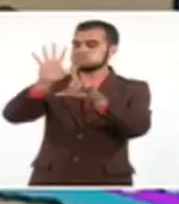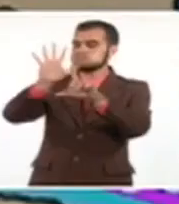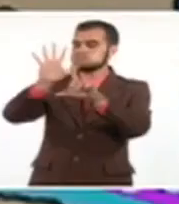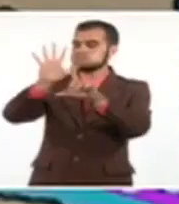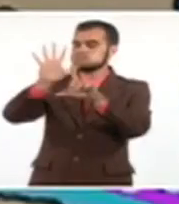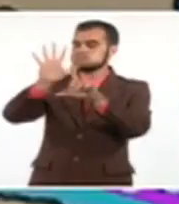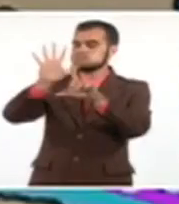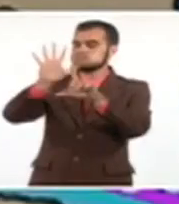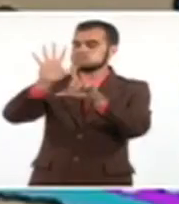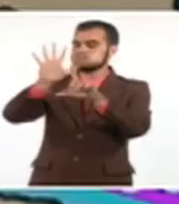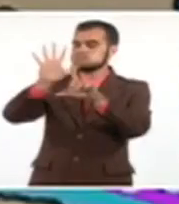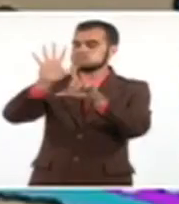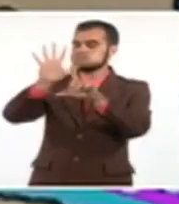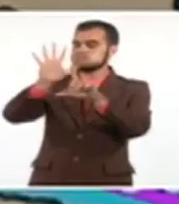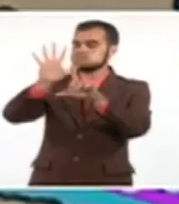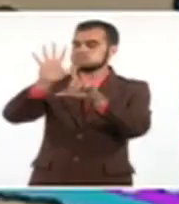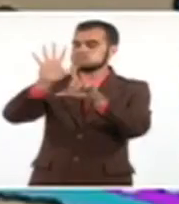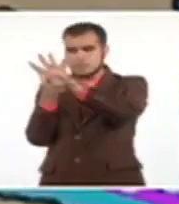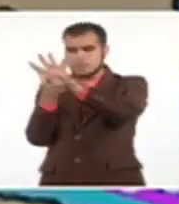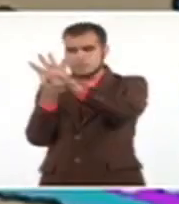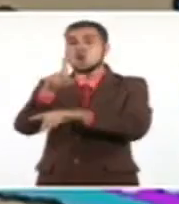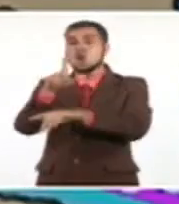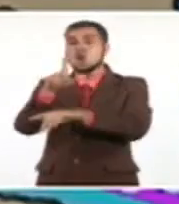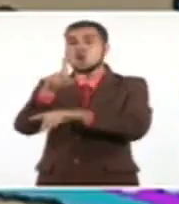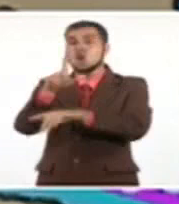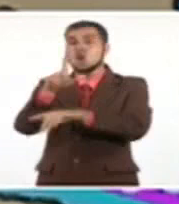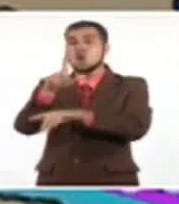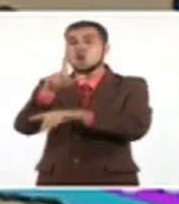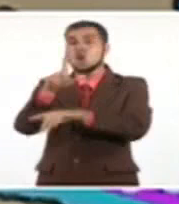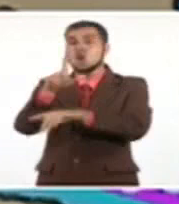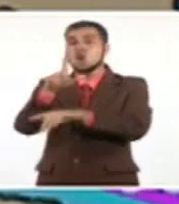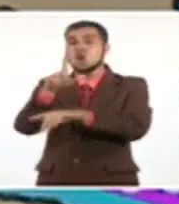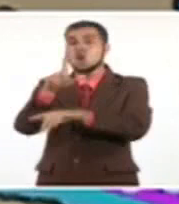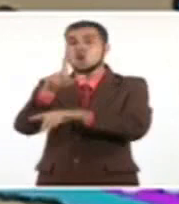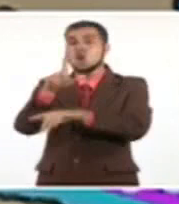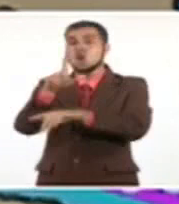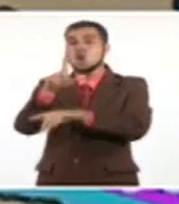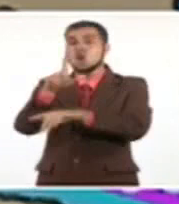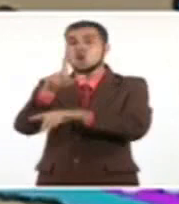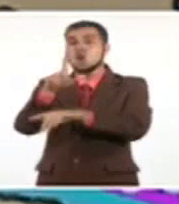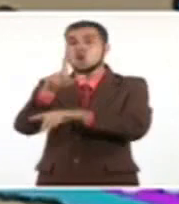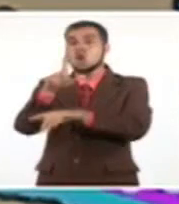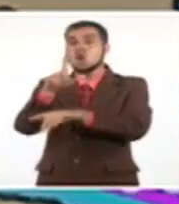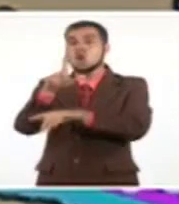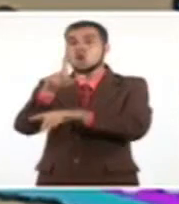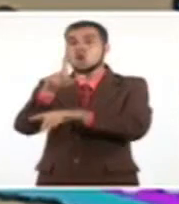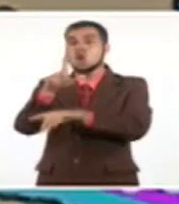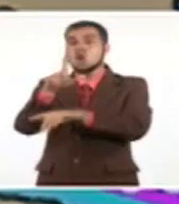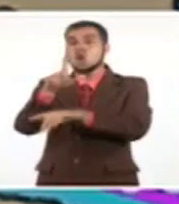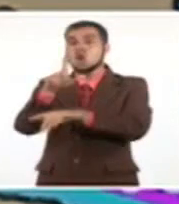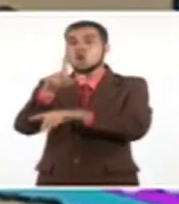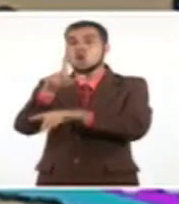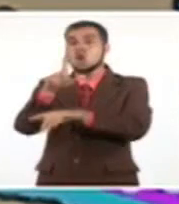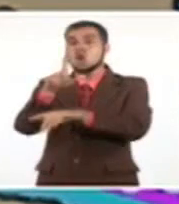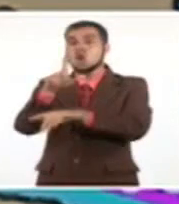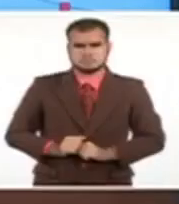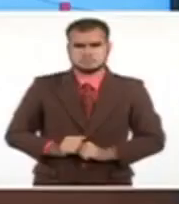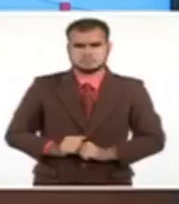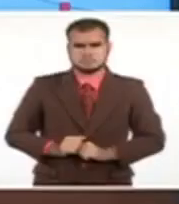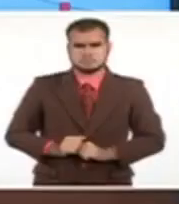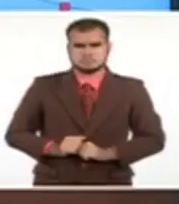más, el lunes a las dos de la tarde. Y bueno, después ya estaría fuera del territorio nacional cubano.